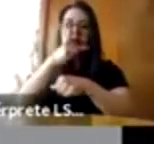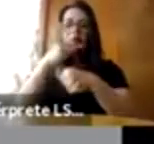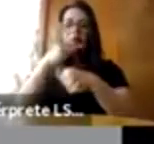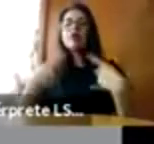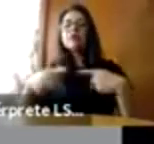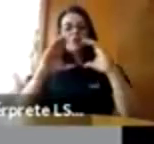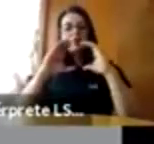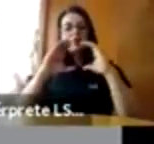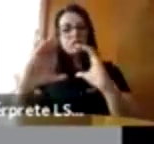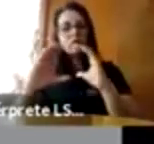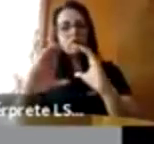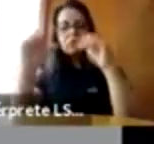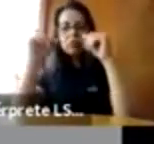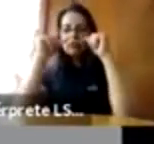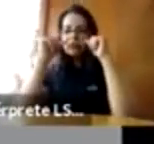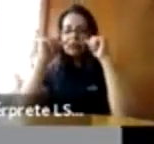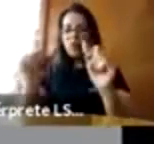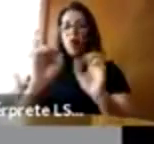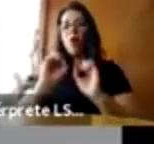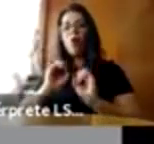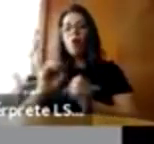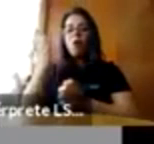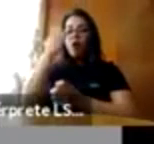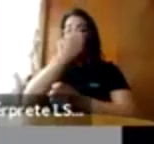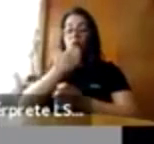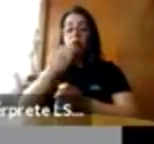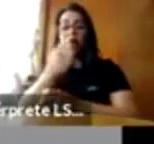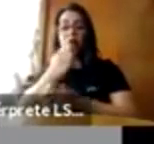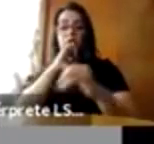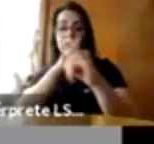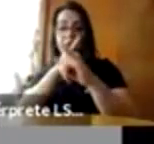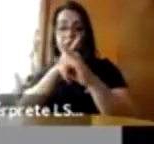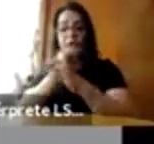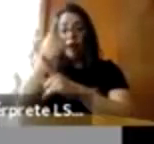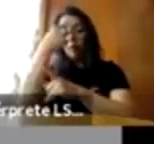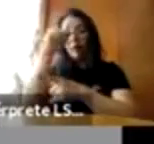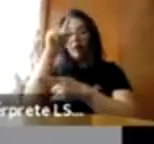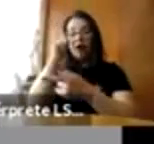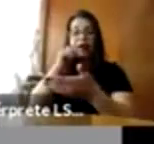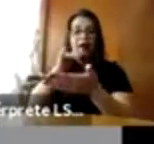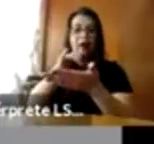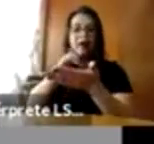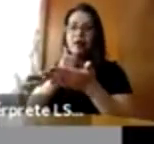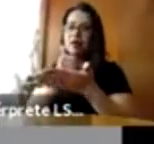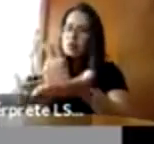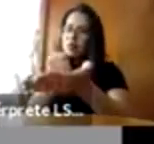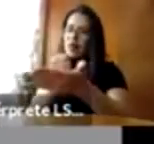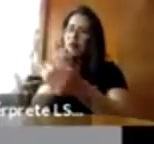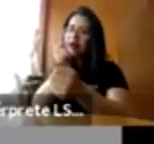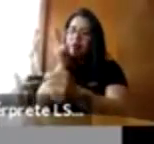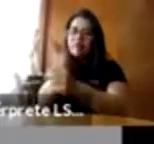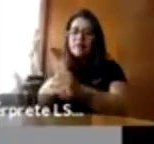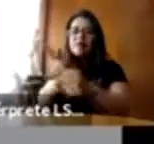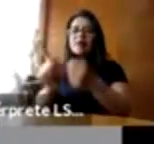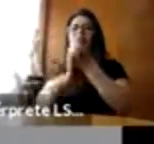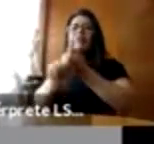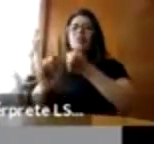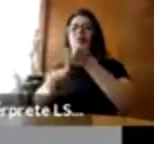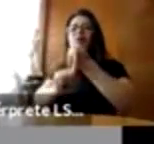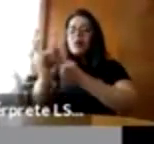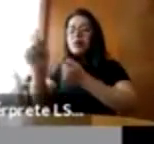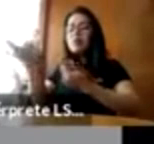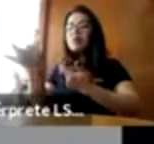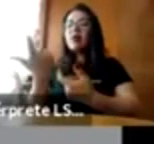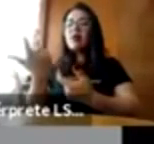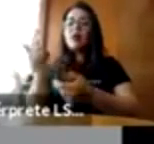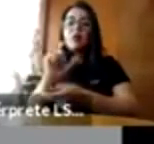educadores en línea para ayudar a identificar y apoyar a los niños y niñas, no